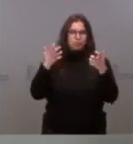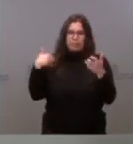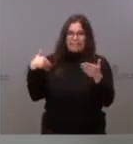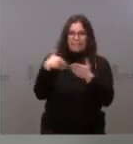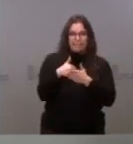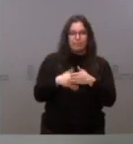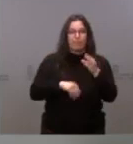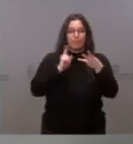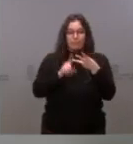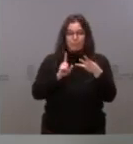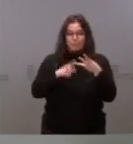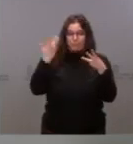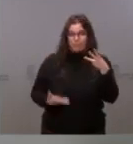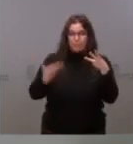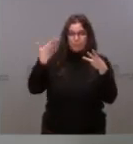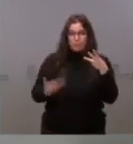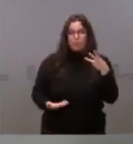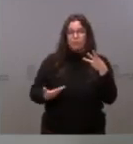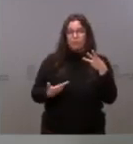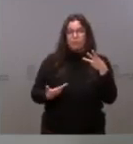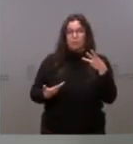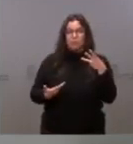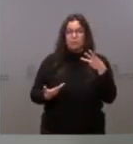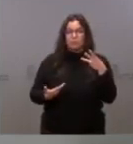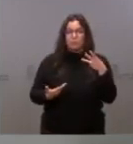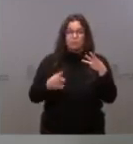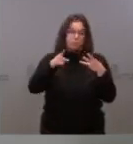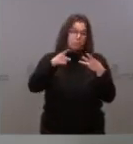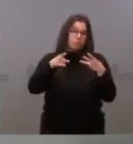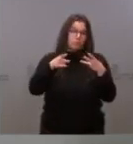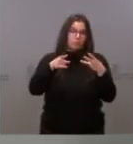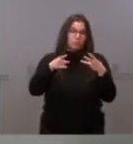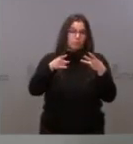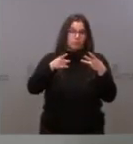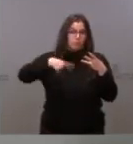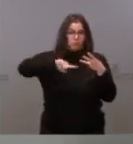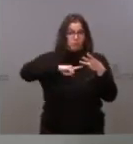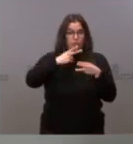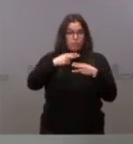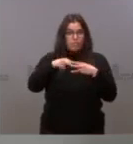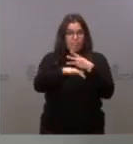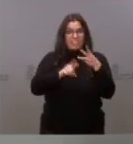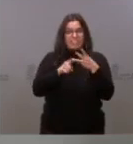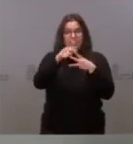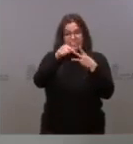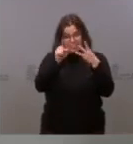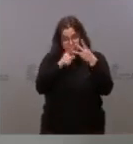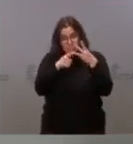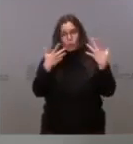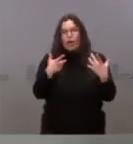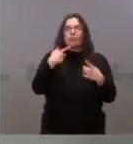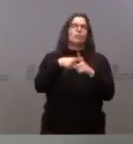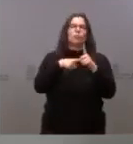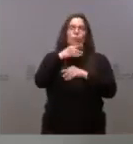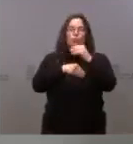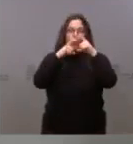Y el tercer eje importante en el cual se va a basar nuestra política es en el uso de las mascarillas.